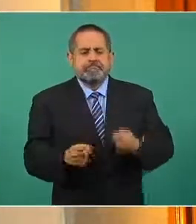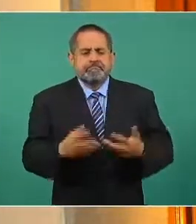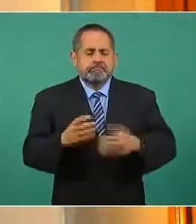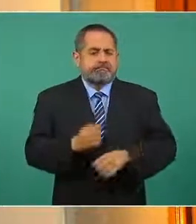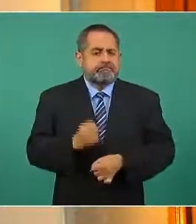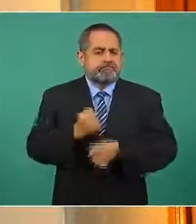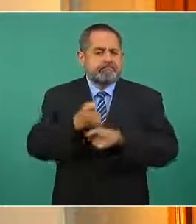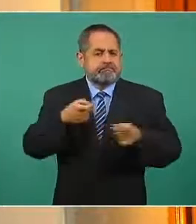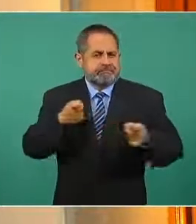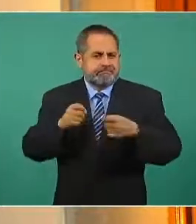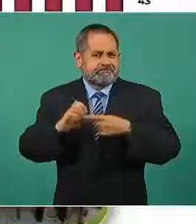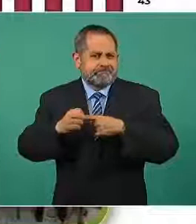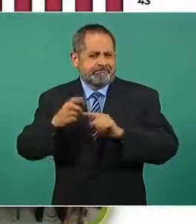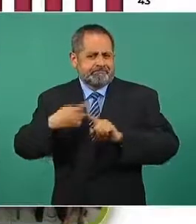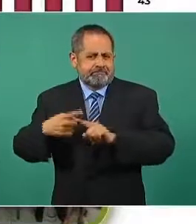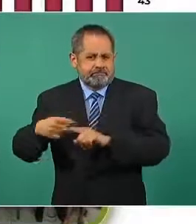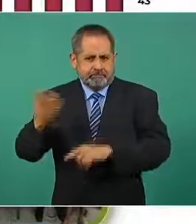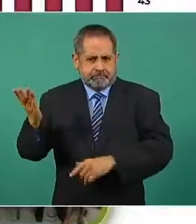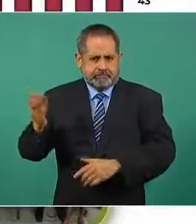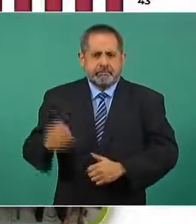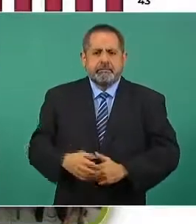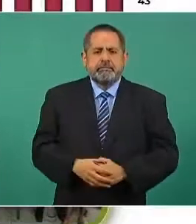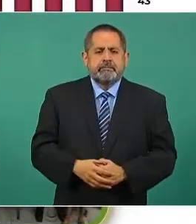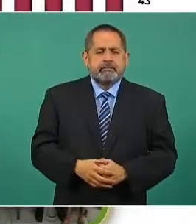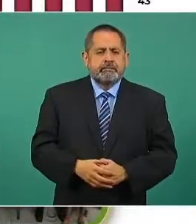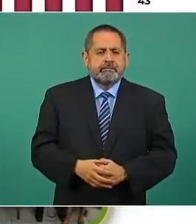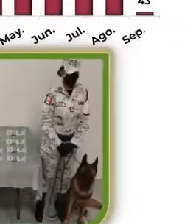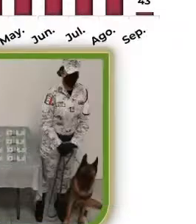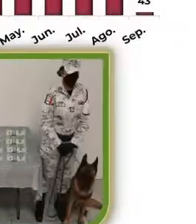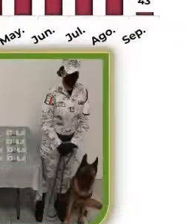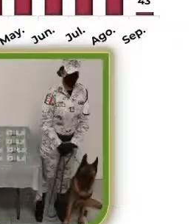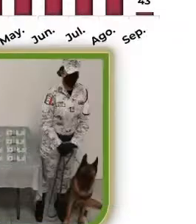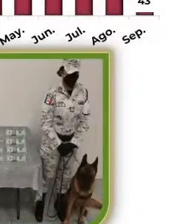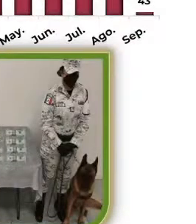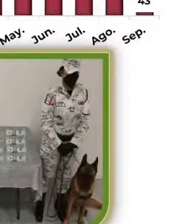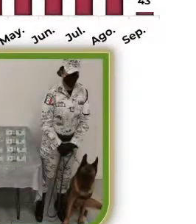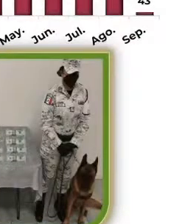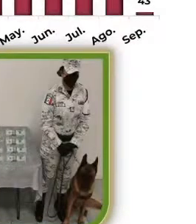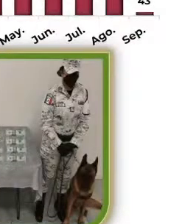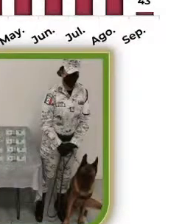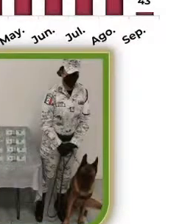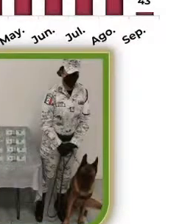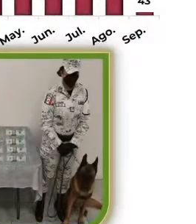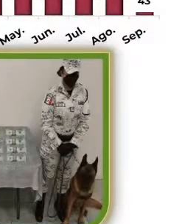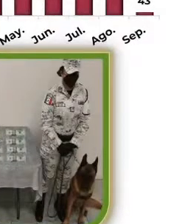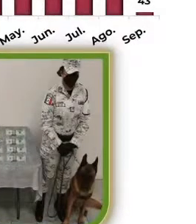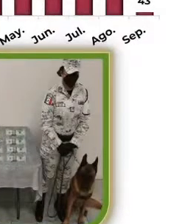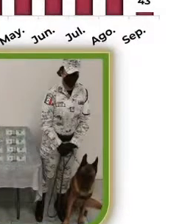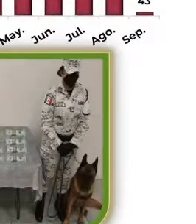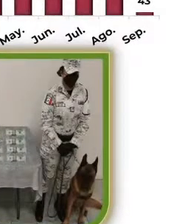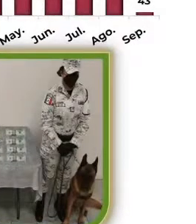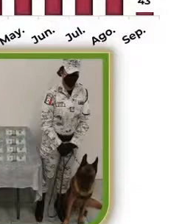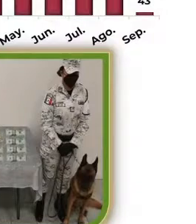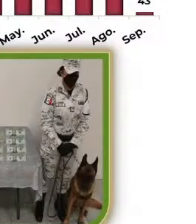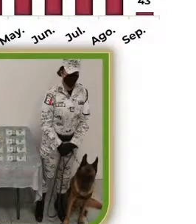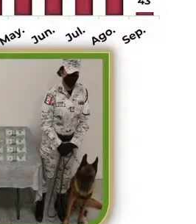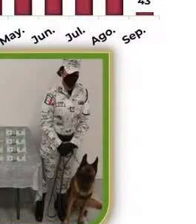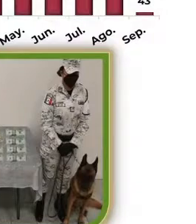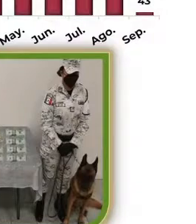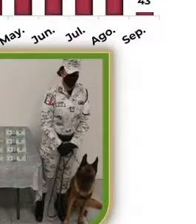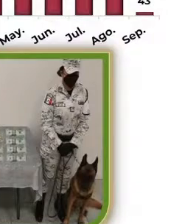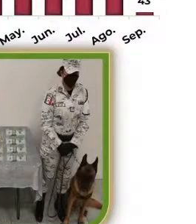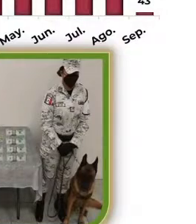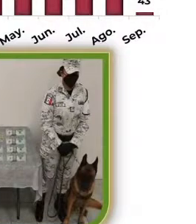fuego 12 en el mes 957 cartuchos y 43 cargadores adelante